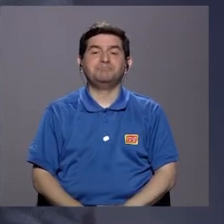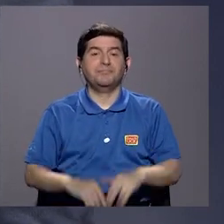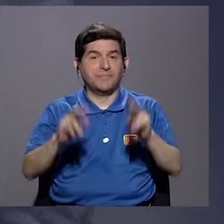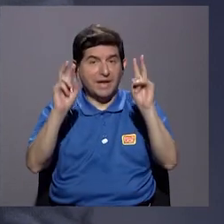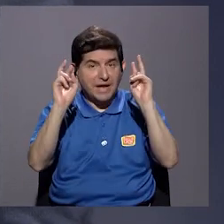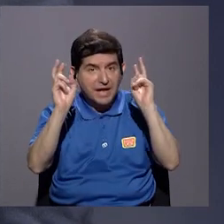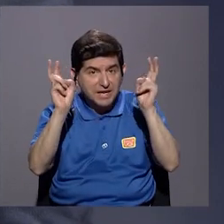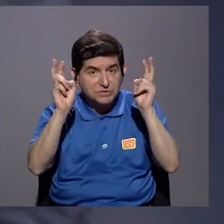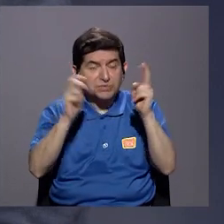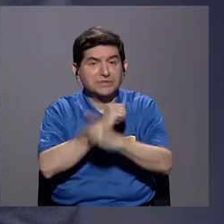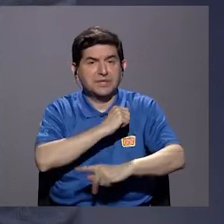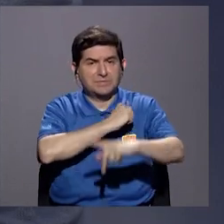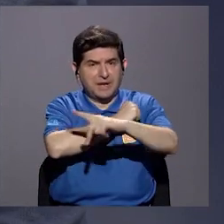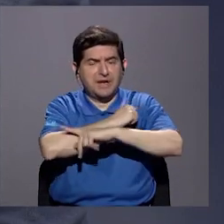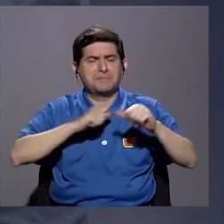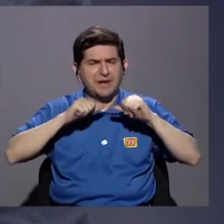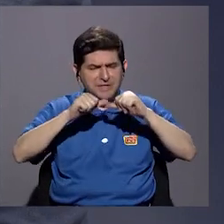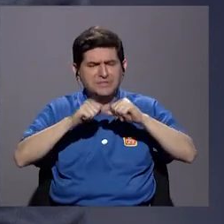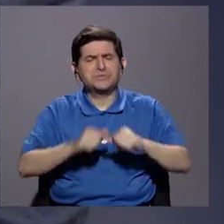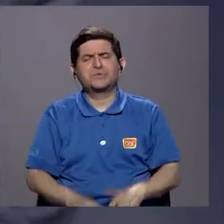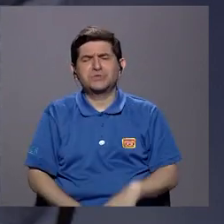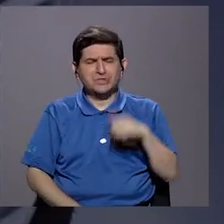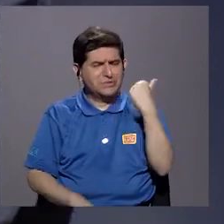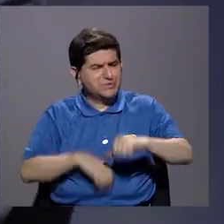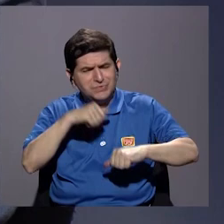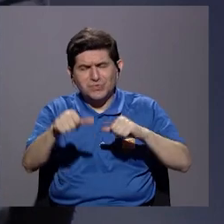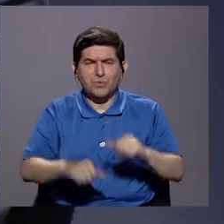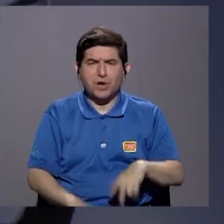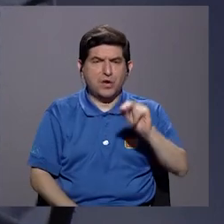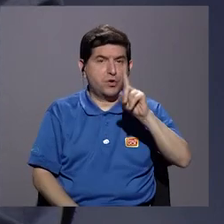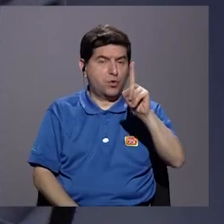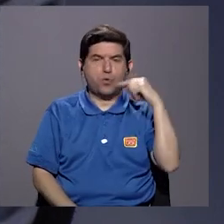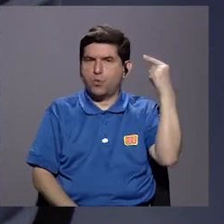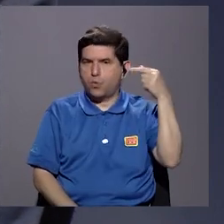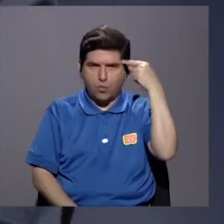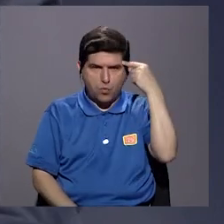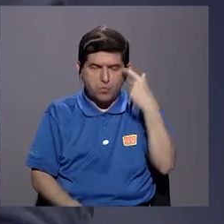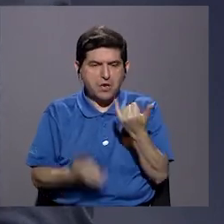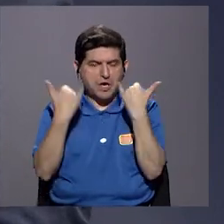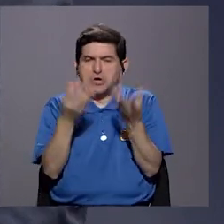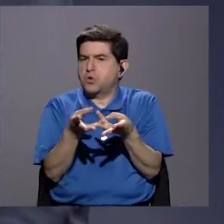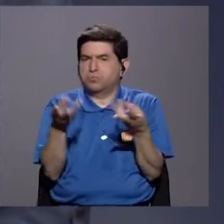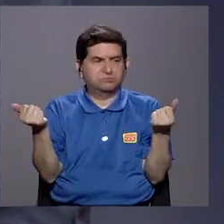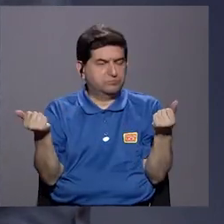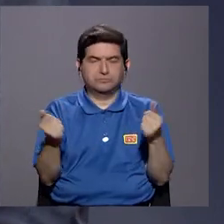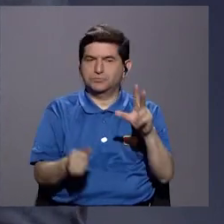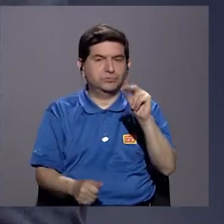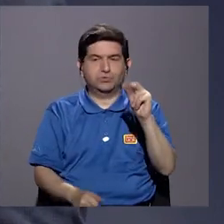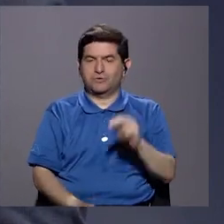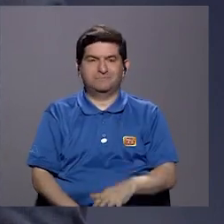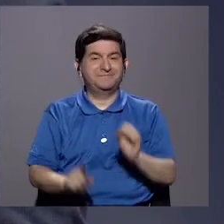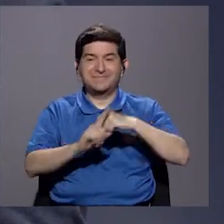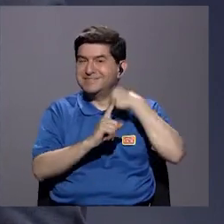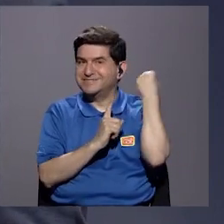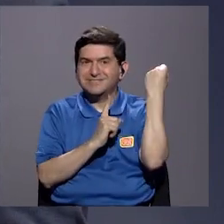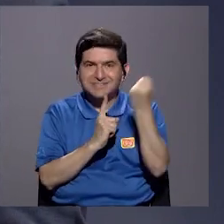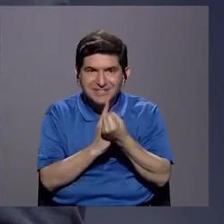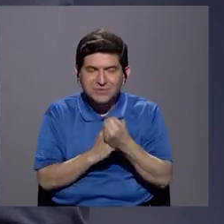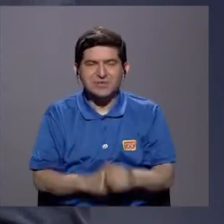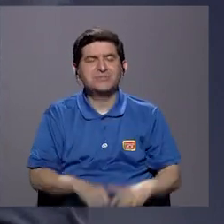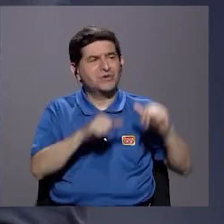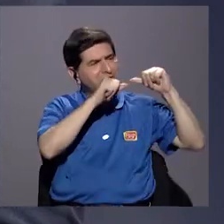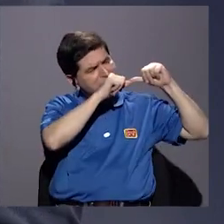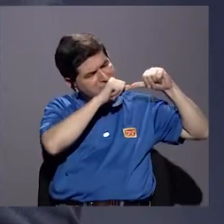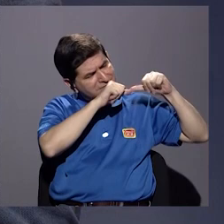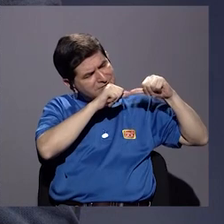Es un tema con el que el país sigue lidiando. Es decir, no es una cuestión con la que lidió una administración y el asunto quedó resuelto. No, no. Es un asunto que